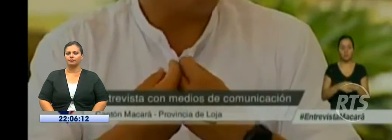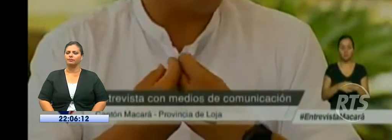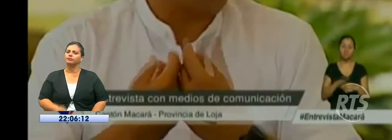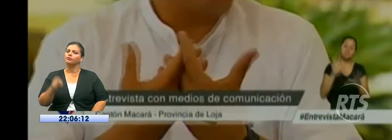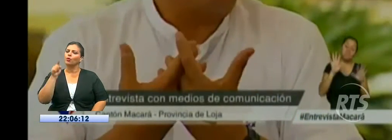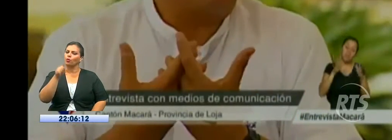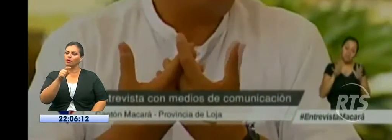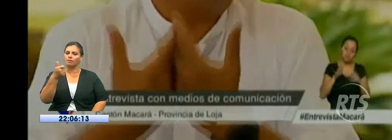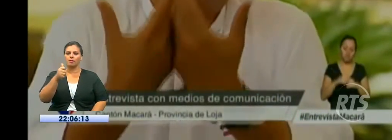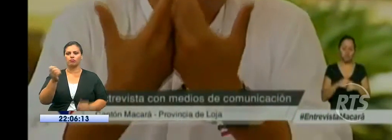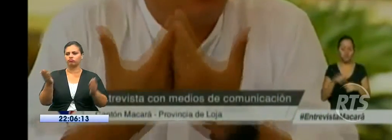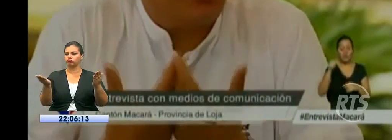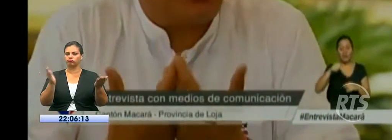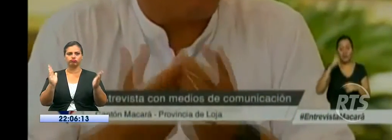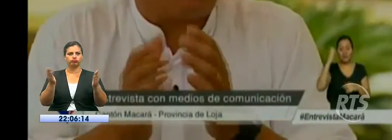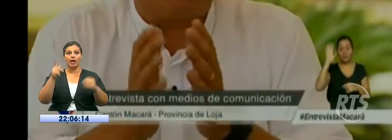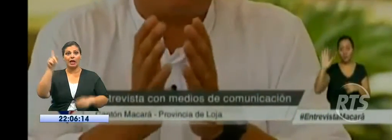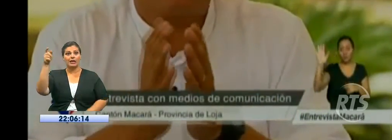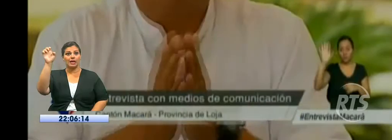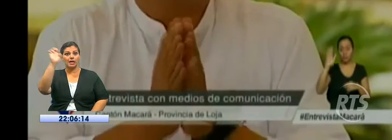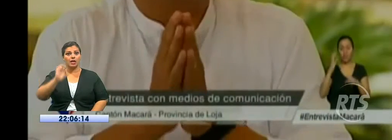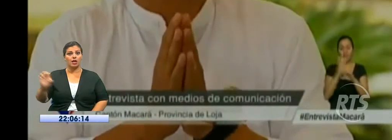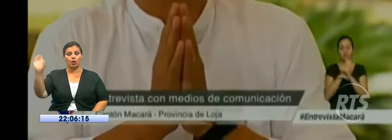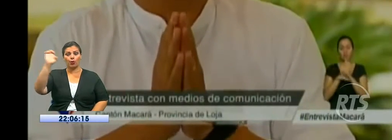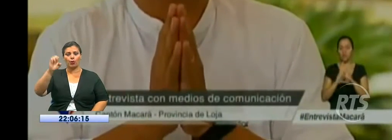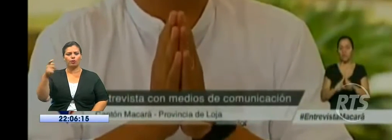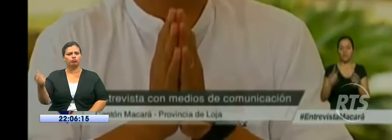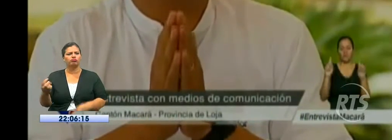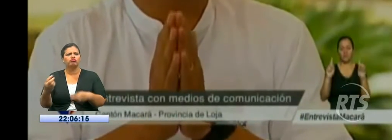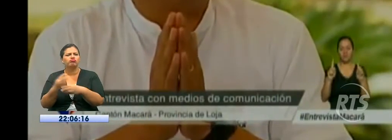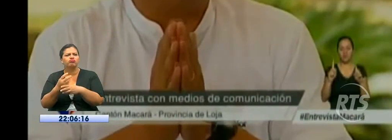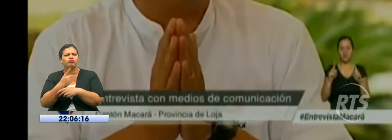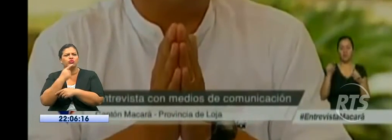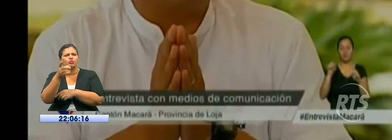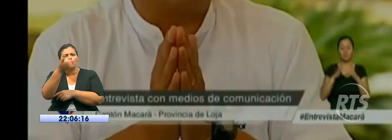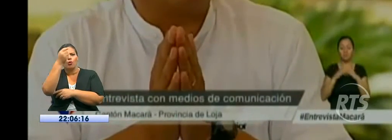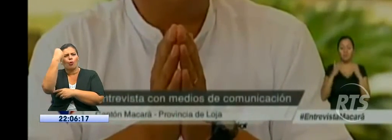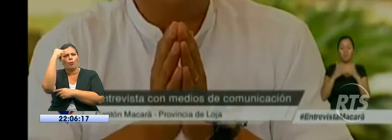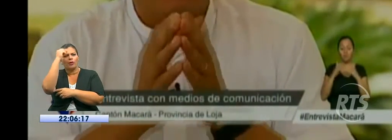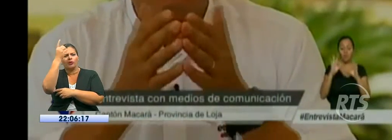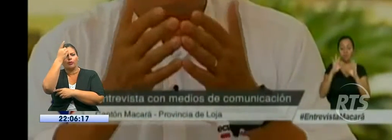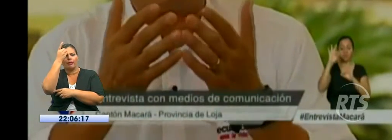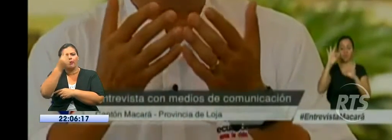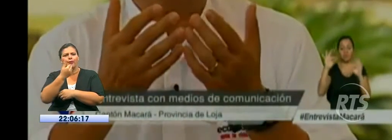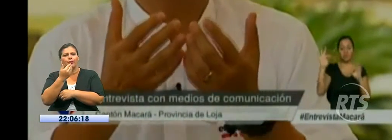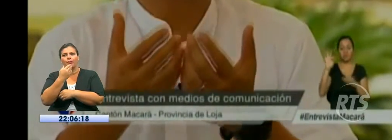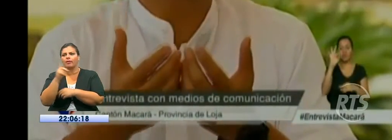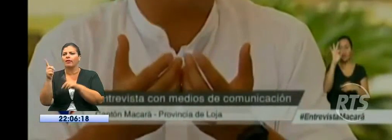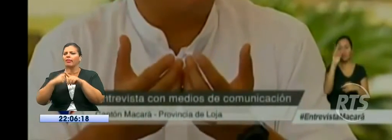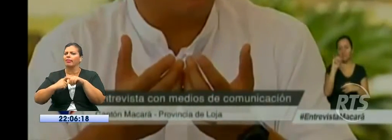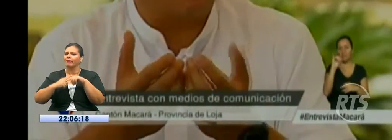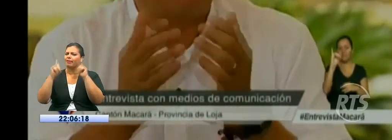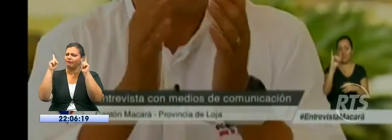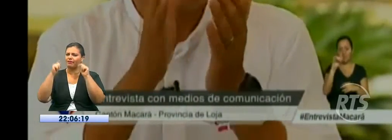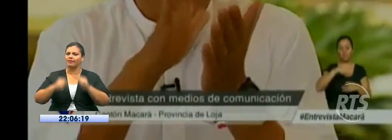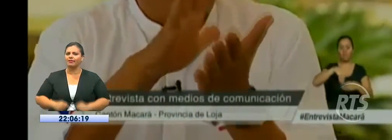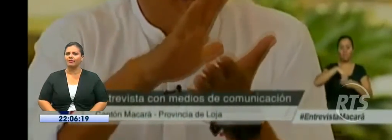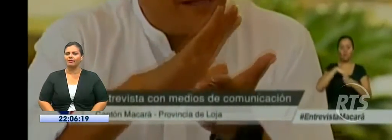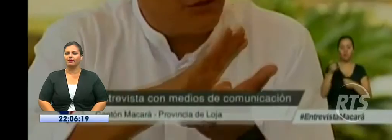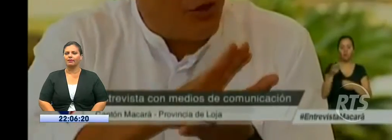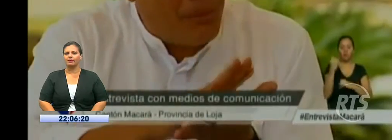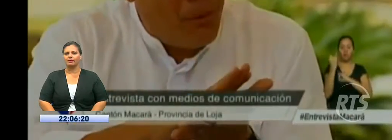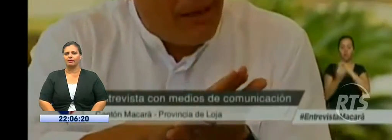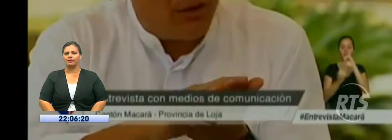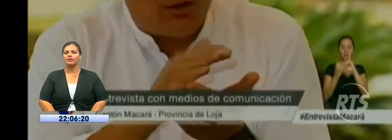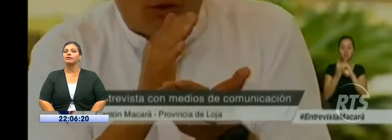compara con países europeos, ellos calculan de otra forma, de acuerdo al manual de estadística del Fondo Monetario. Es lo que se llama la deuda consolidada. La